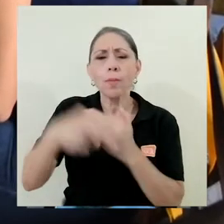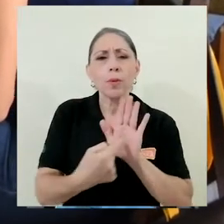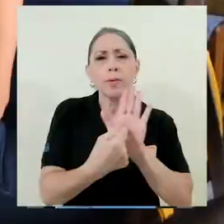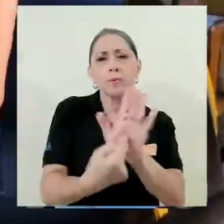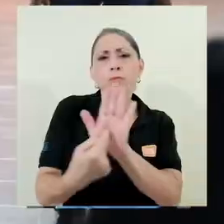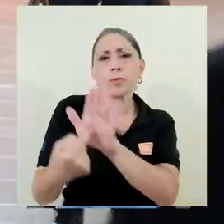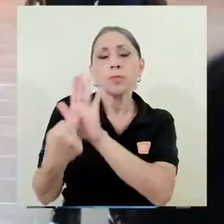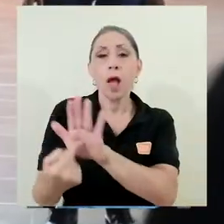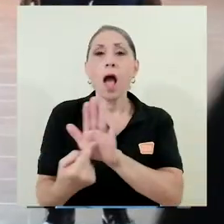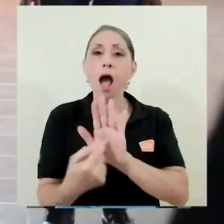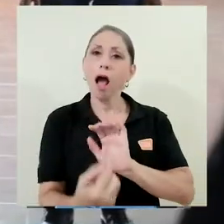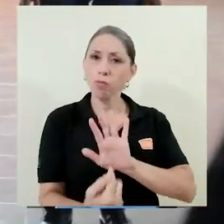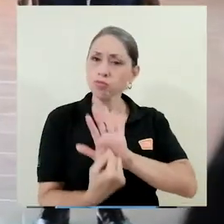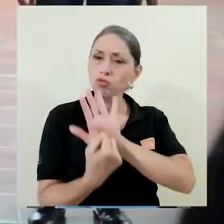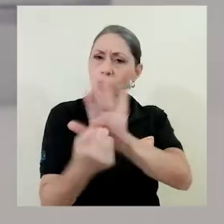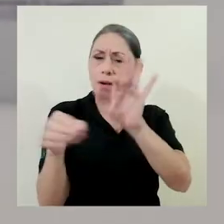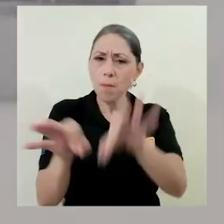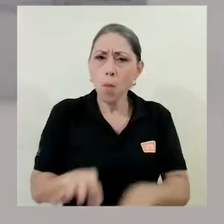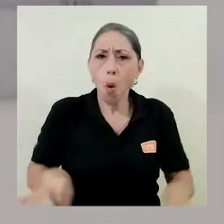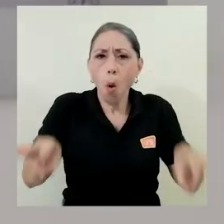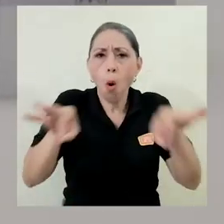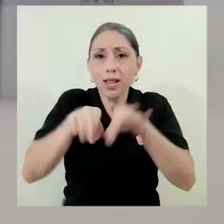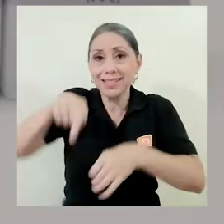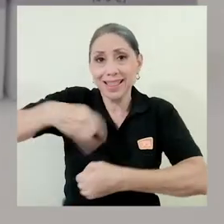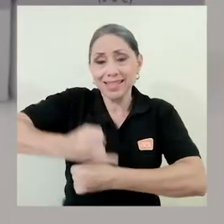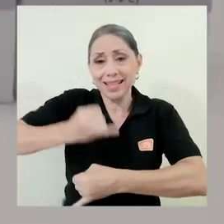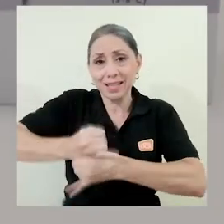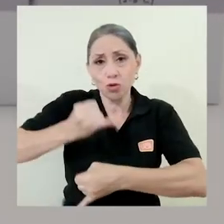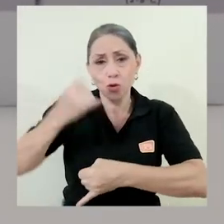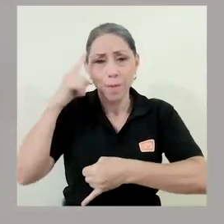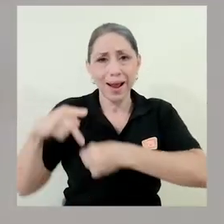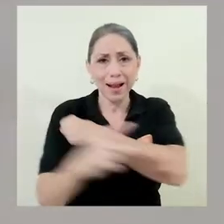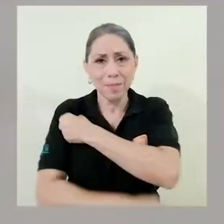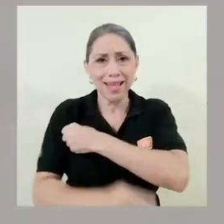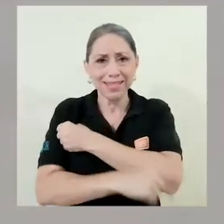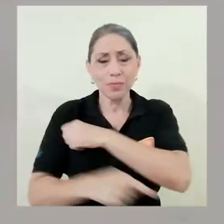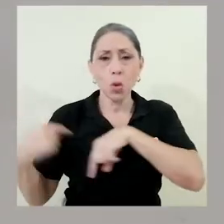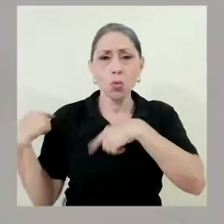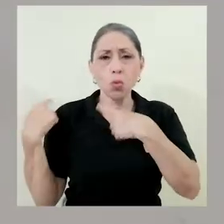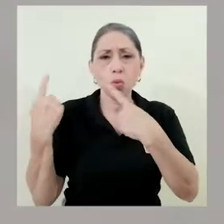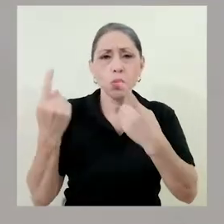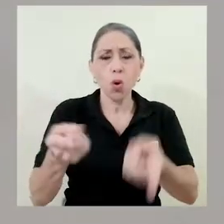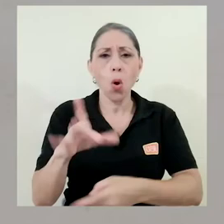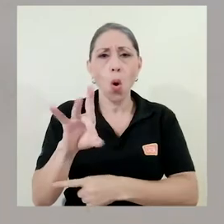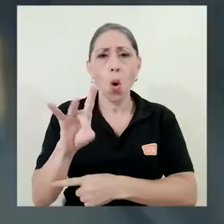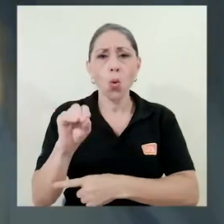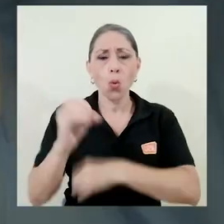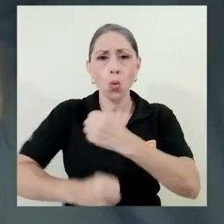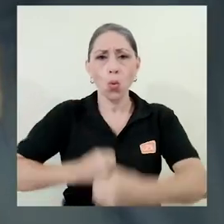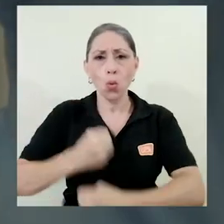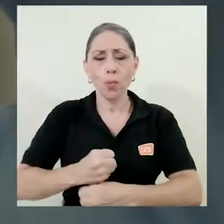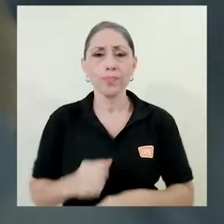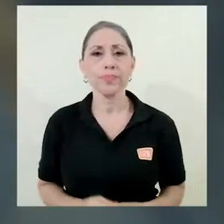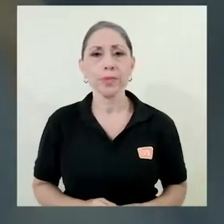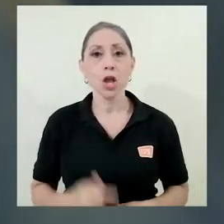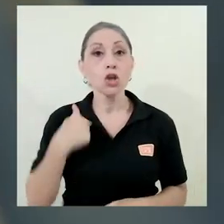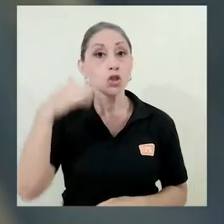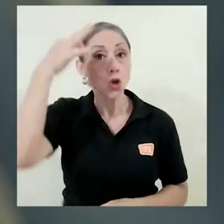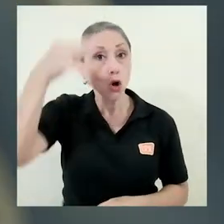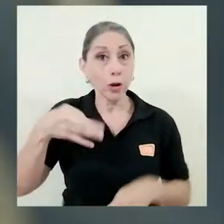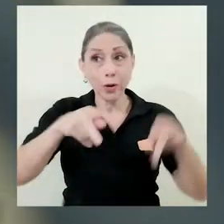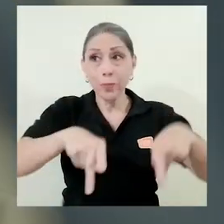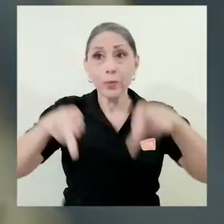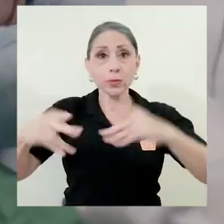a destacar la importancia que ha tenido la institución para el país durante estas ocho décadas. Creo que como